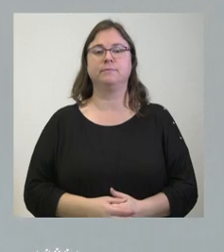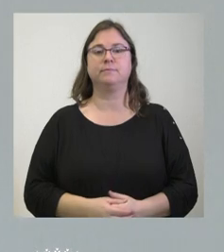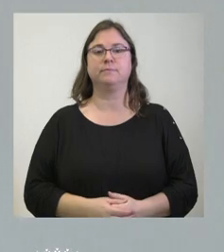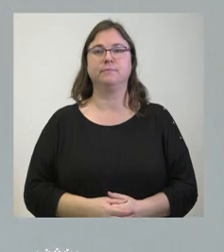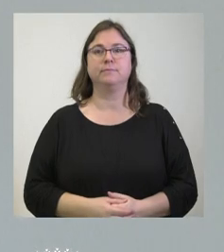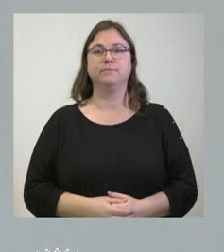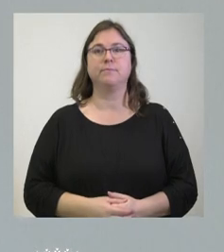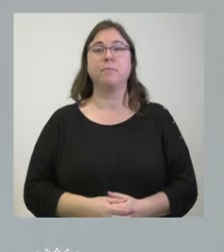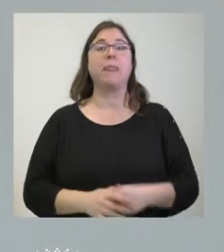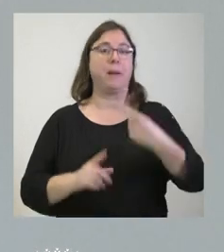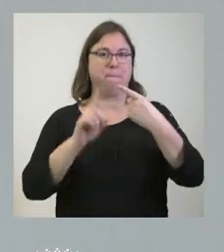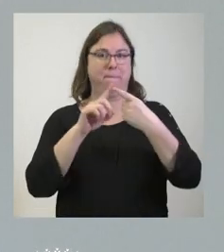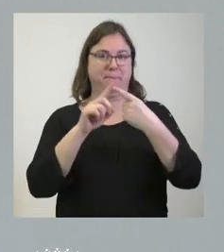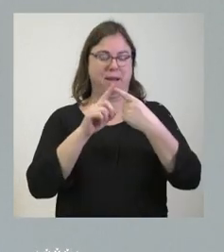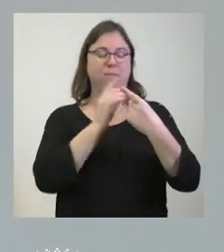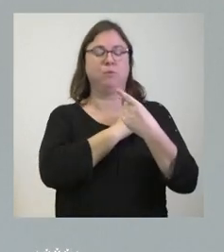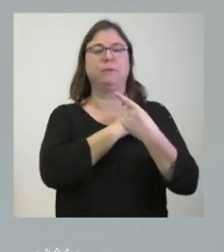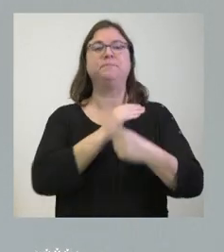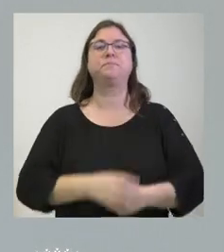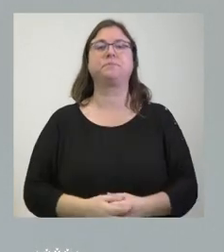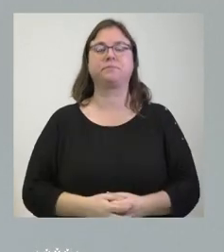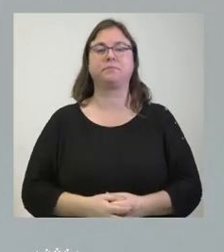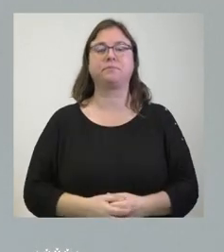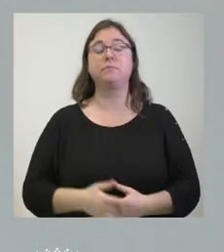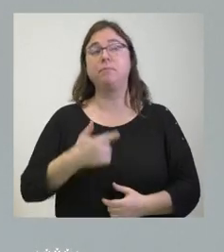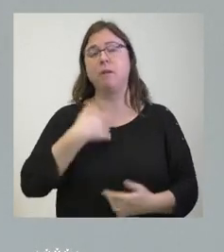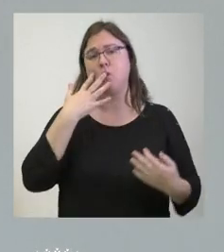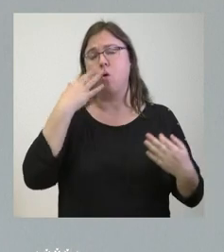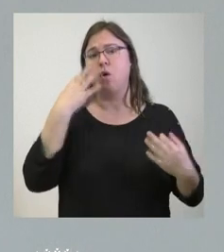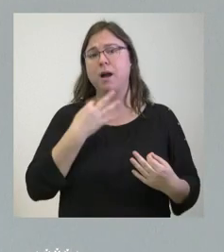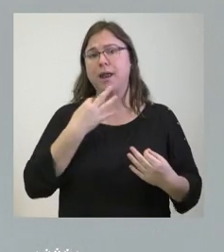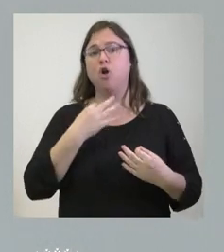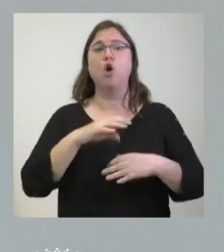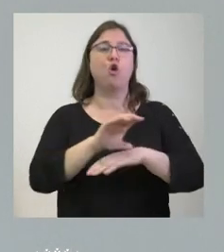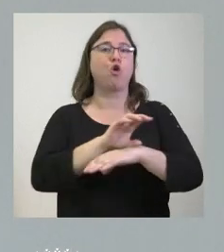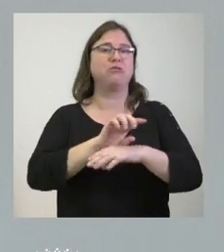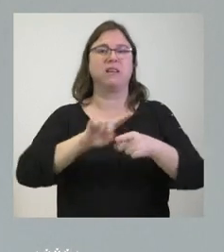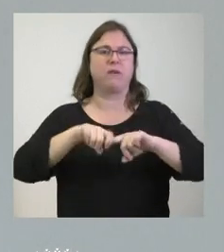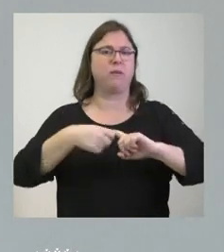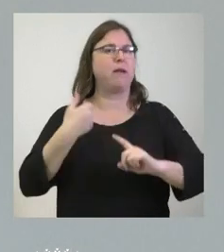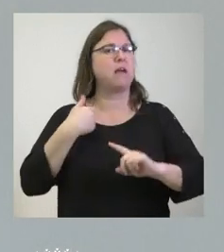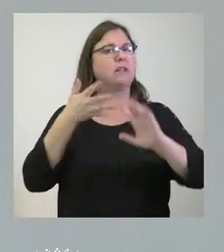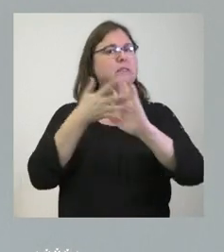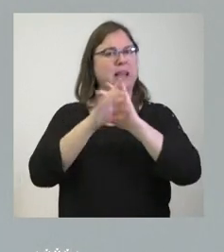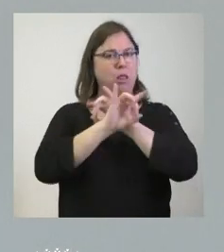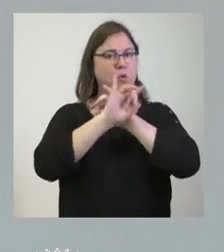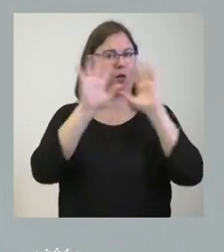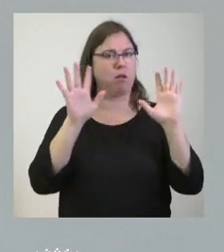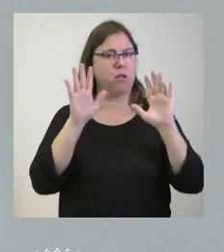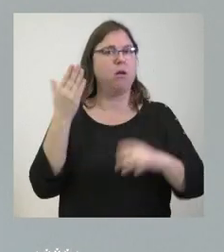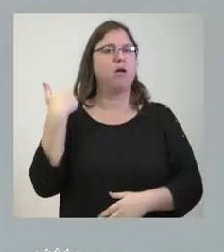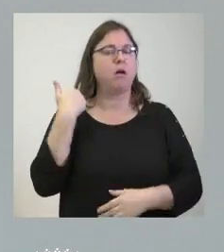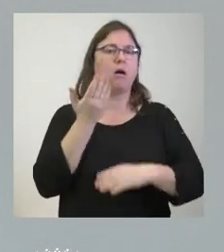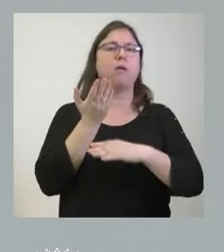Sobre la primera cuestión yo creo que la consejera de familia lo aclaró en su momento cuando se produjo a la